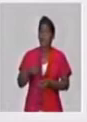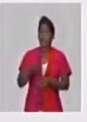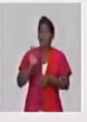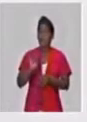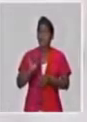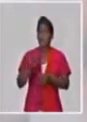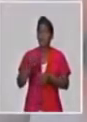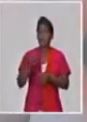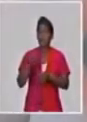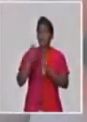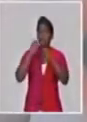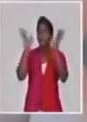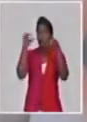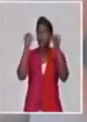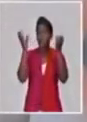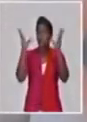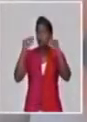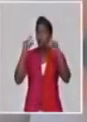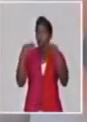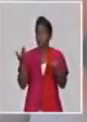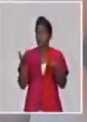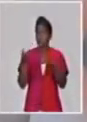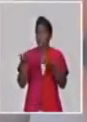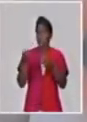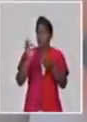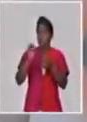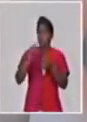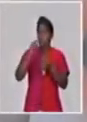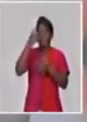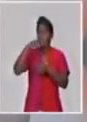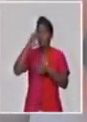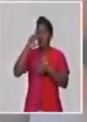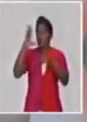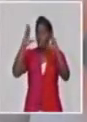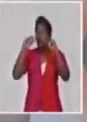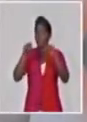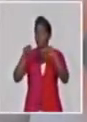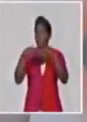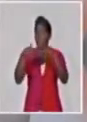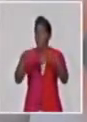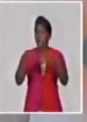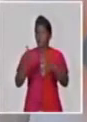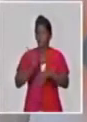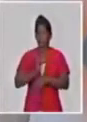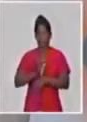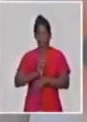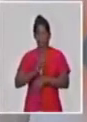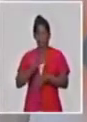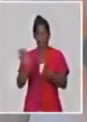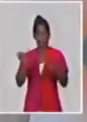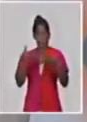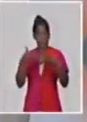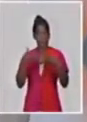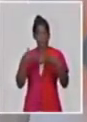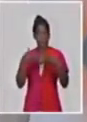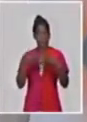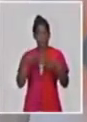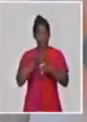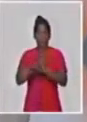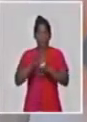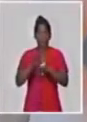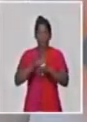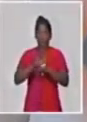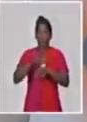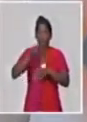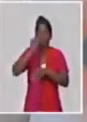abre ningún centro nocturno. Solo van a estar abiertas las cafeterías de estos centros para ofertar alimentos ligeros o listos ventas para llevar en